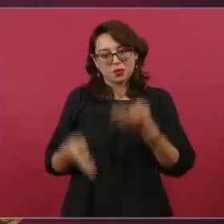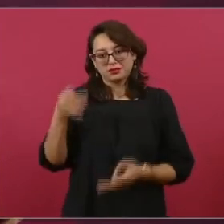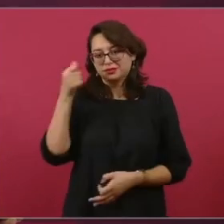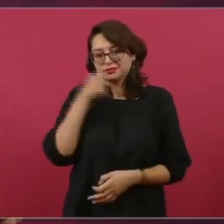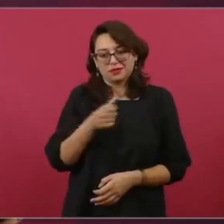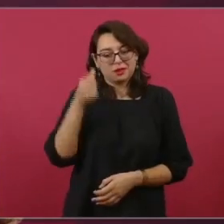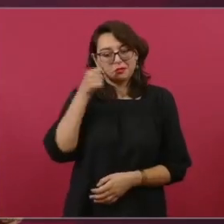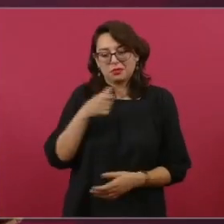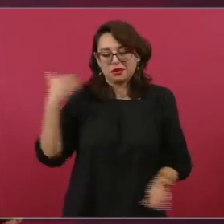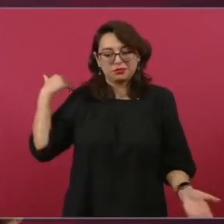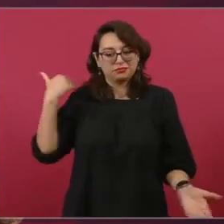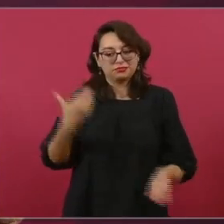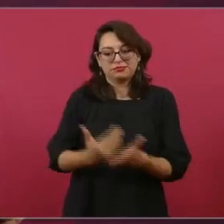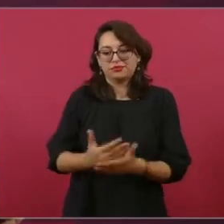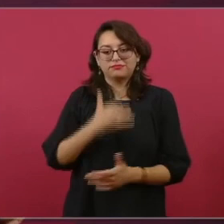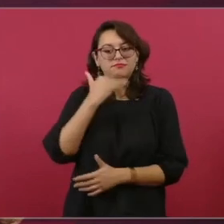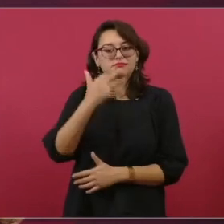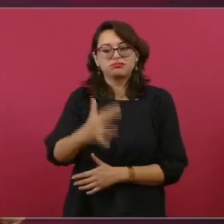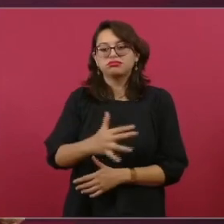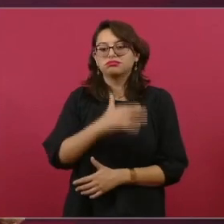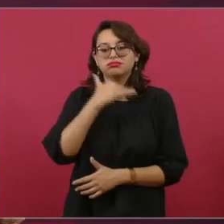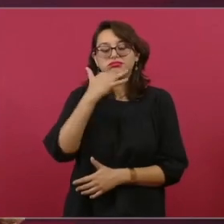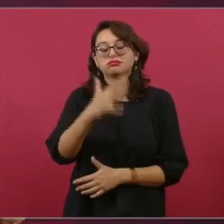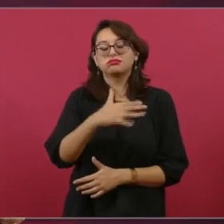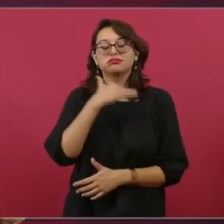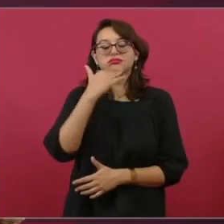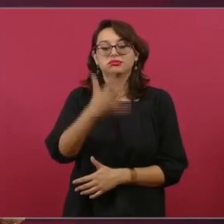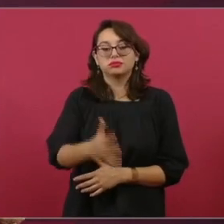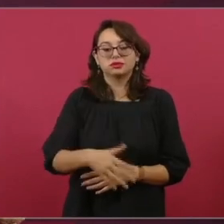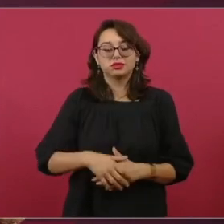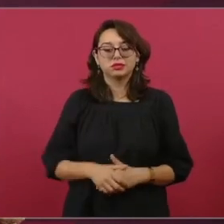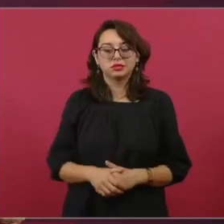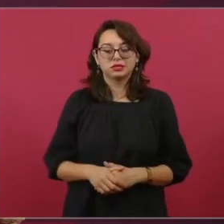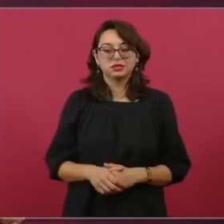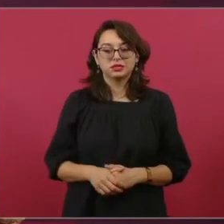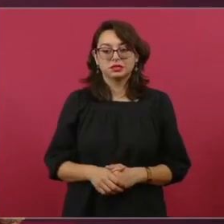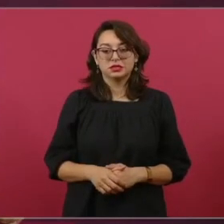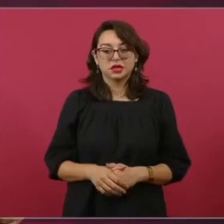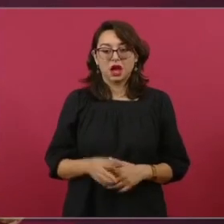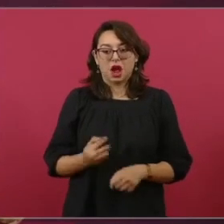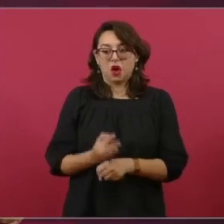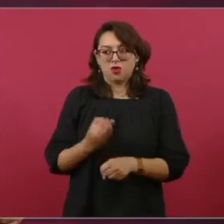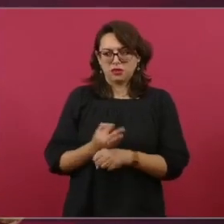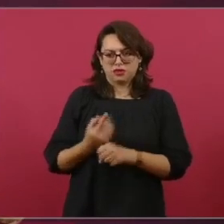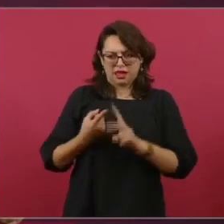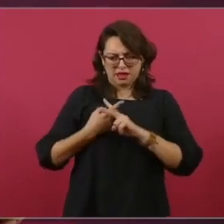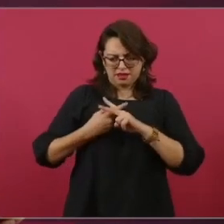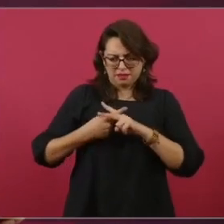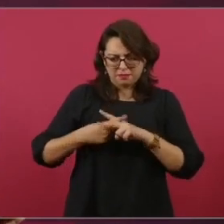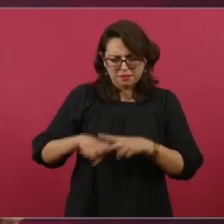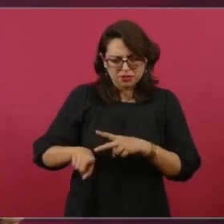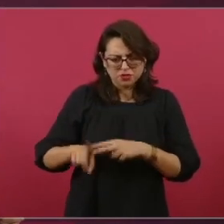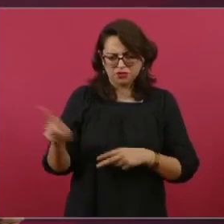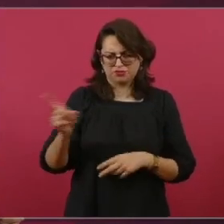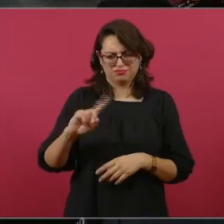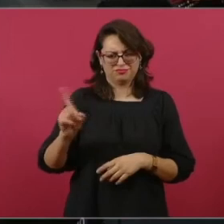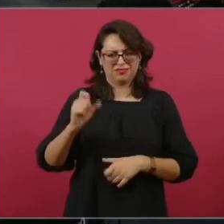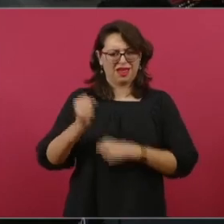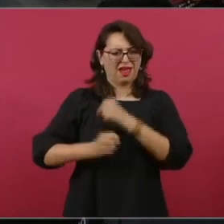hace mucho tiempo, porque no es nuevo lo de la corrupción en el Poder Judicial,